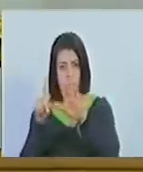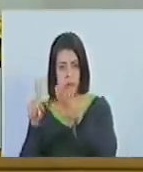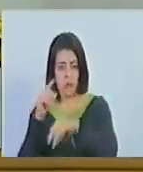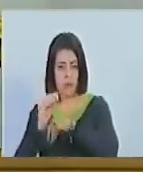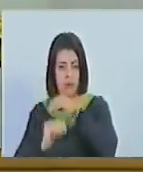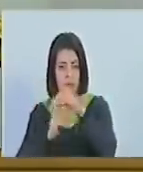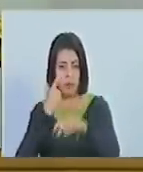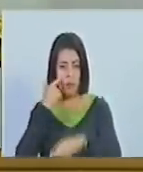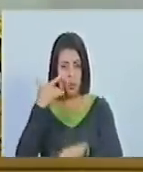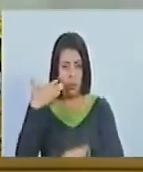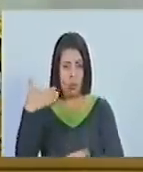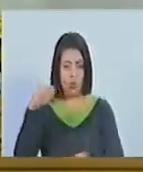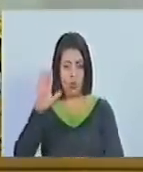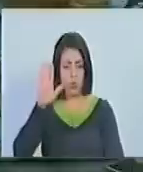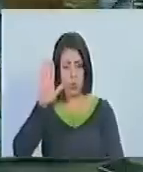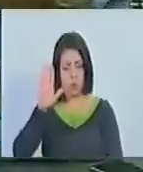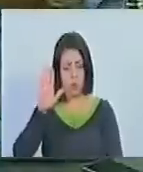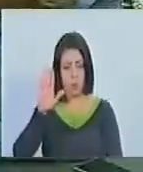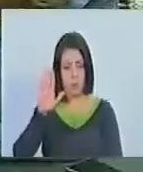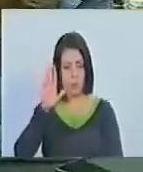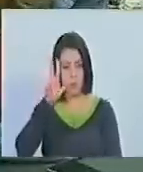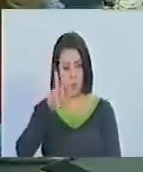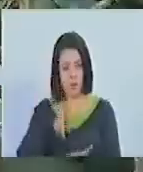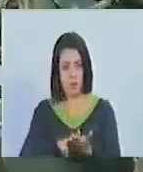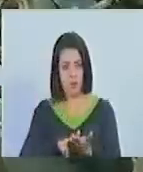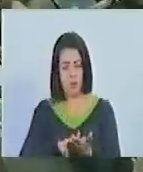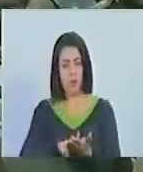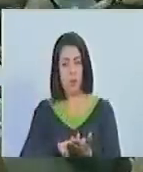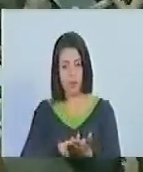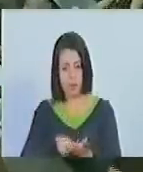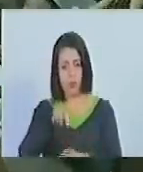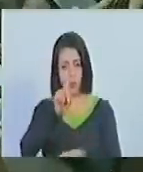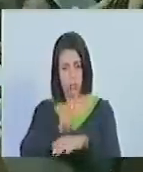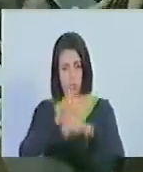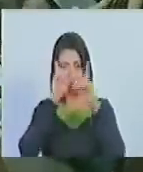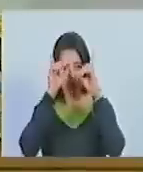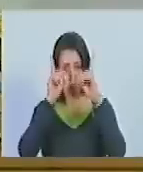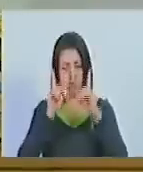a manifestarlo con la señal de costumbre queda aprobado por unanimidad